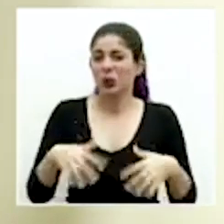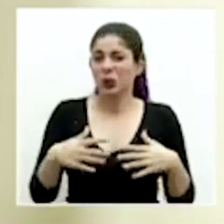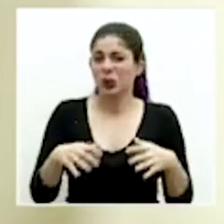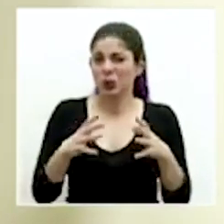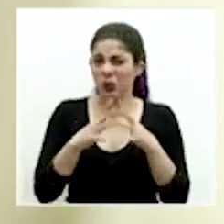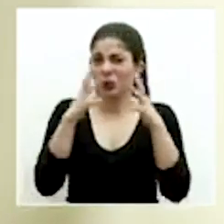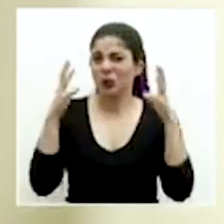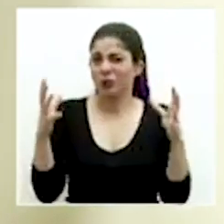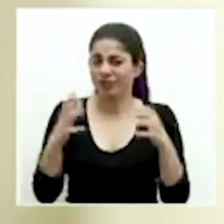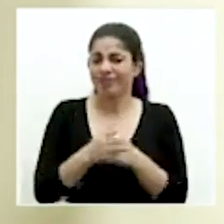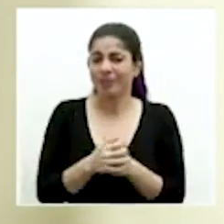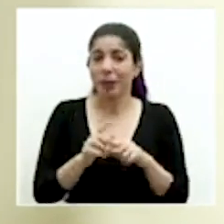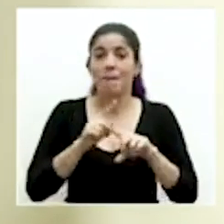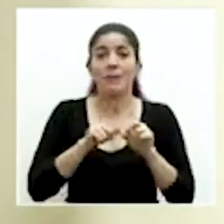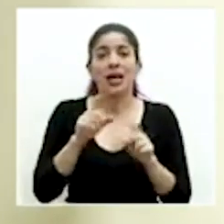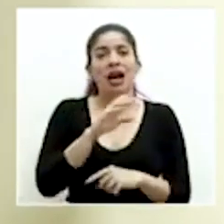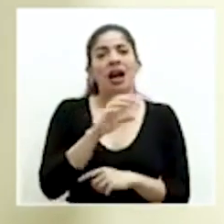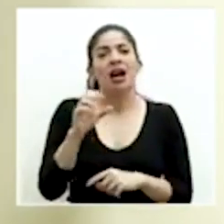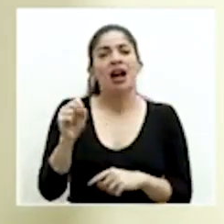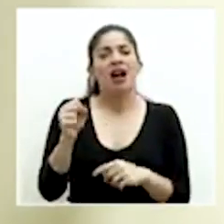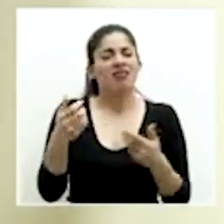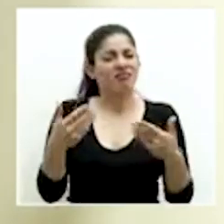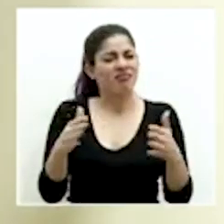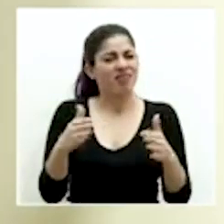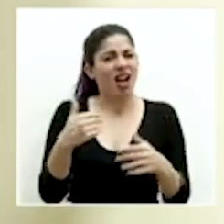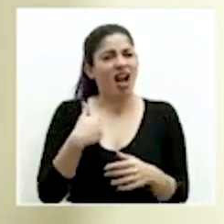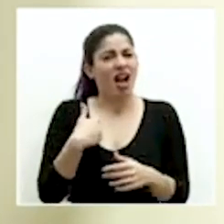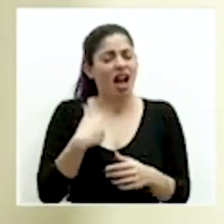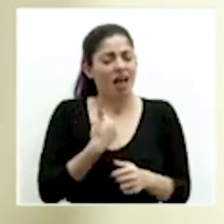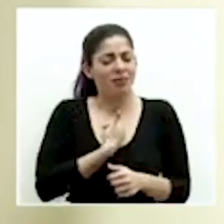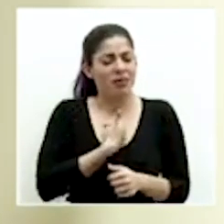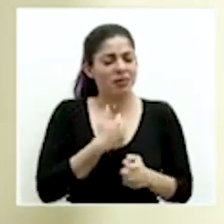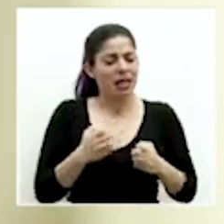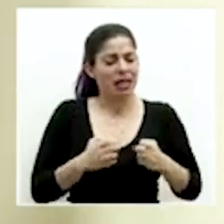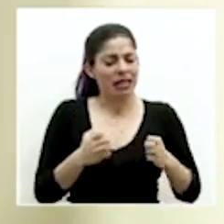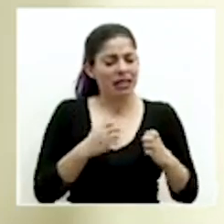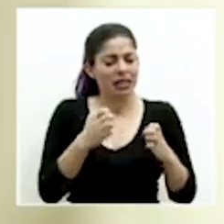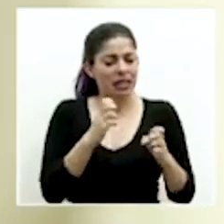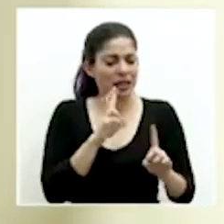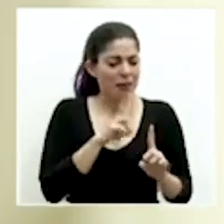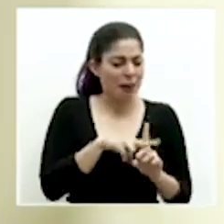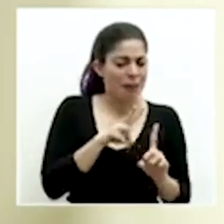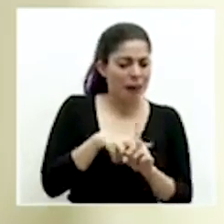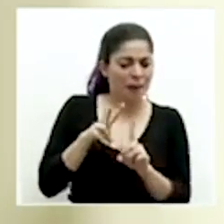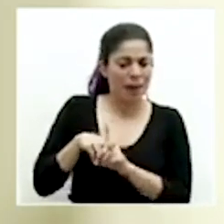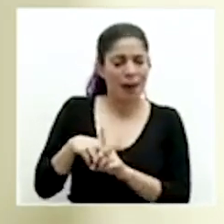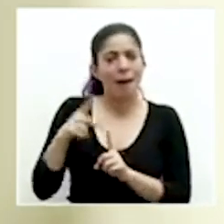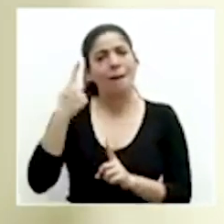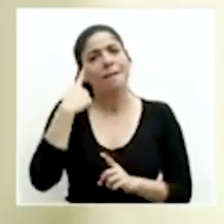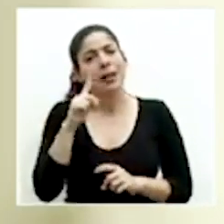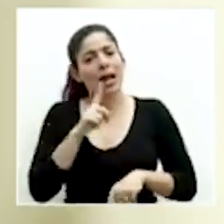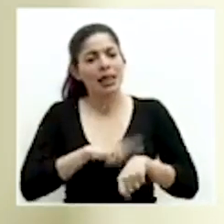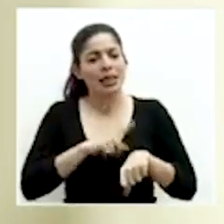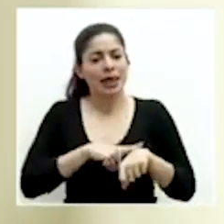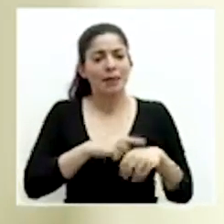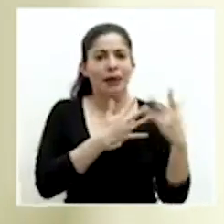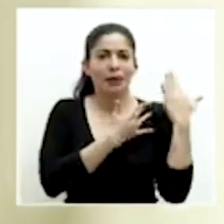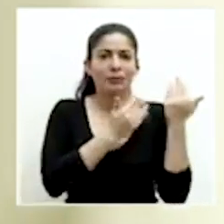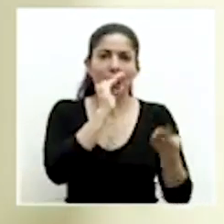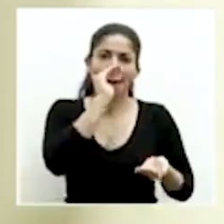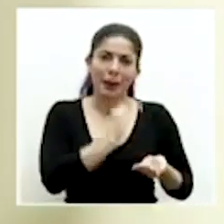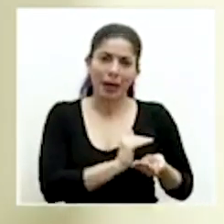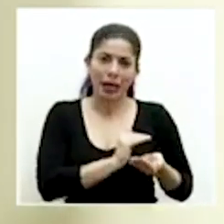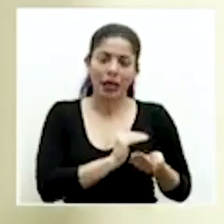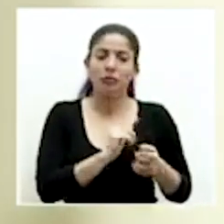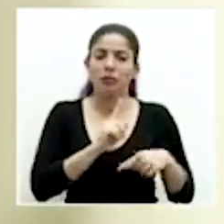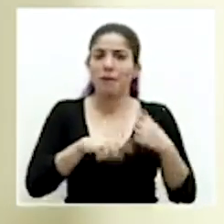pero la caja ya tiene estrategias que hemos implementado para acortar los tiempos de espera, y